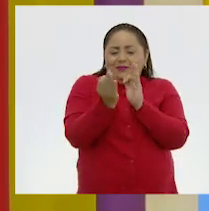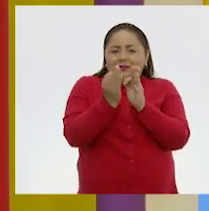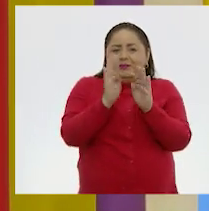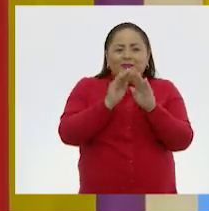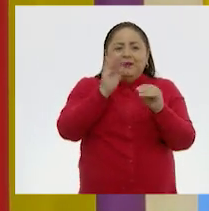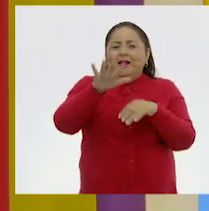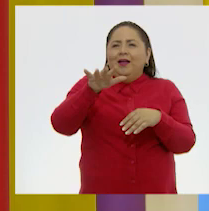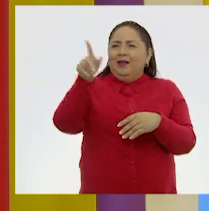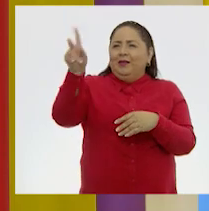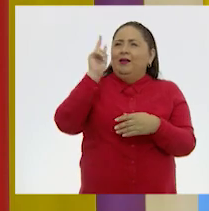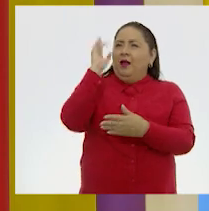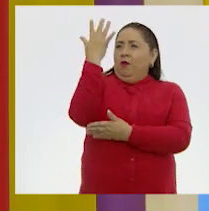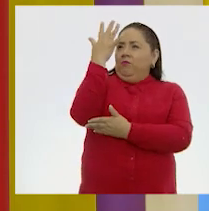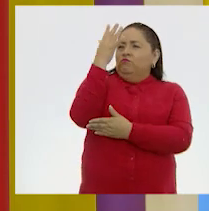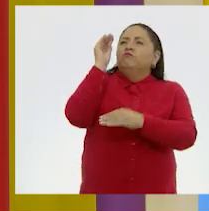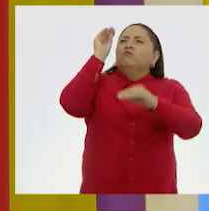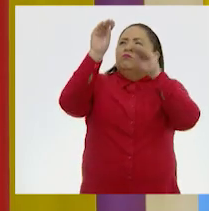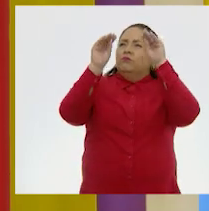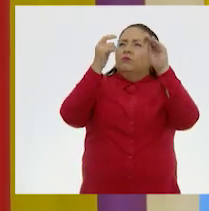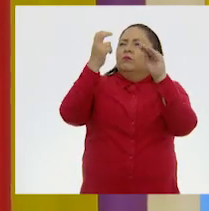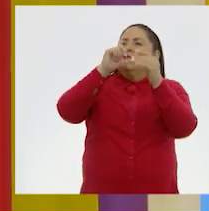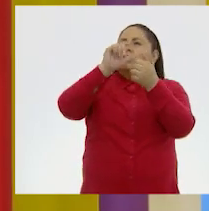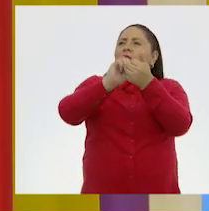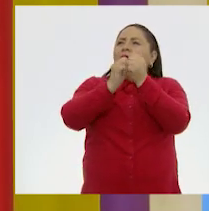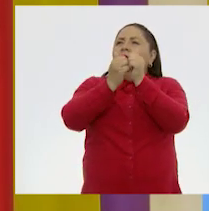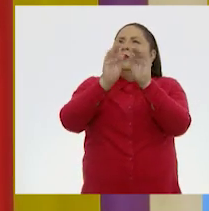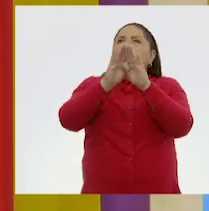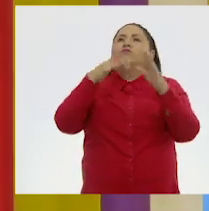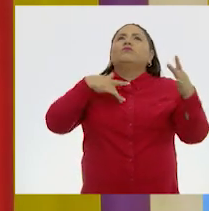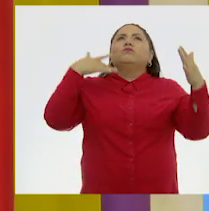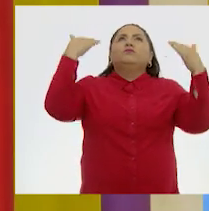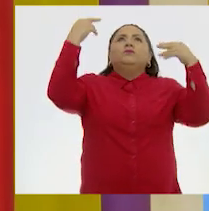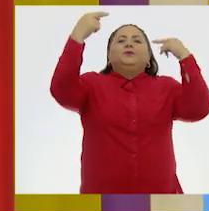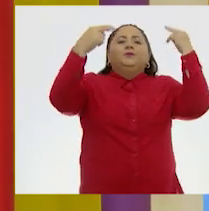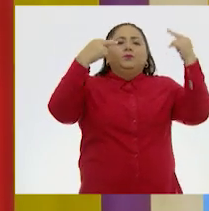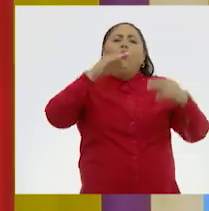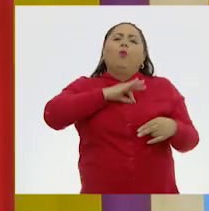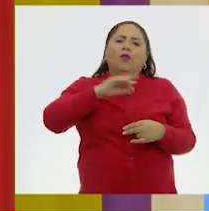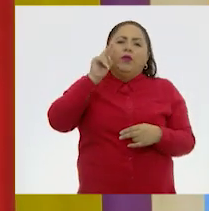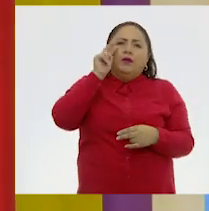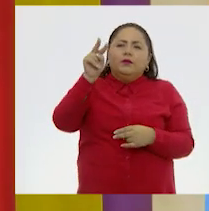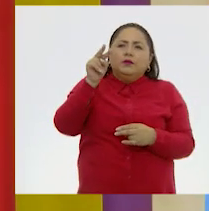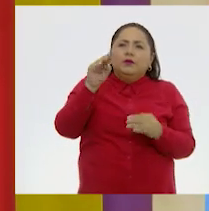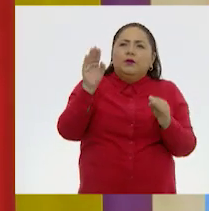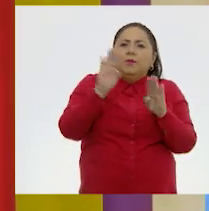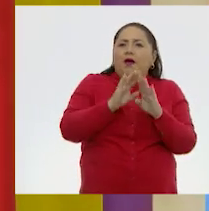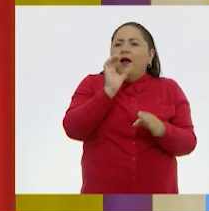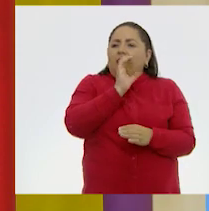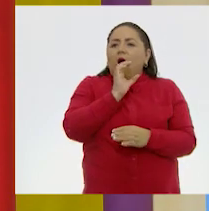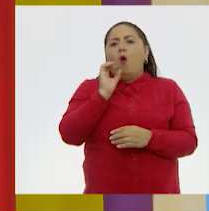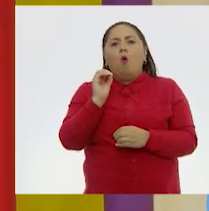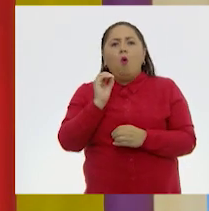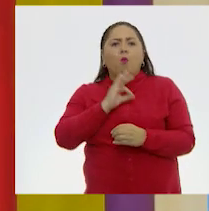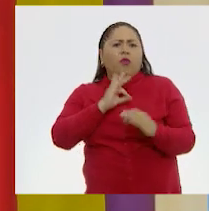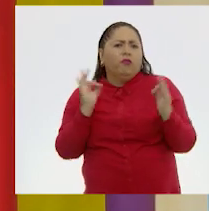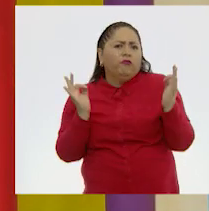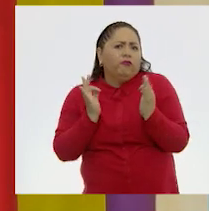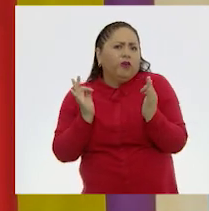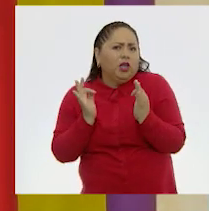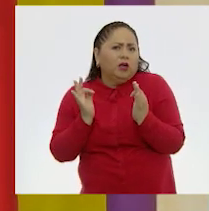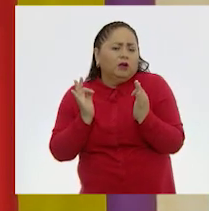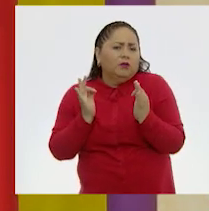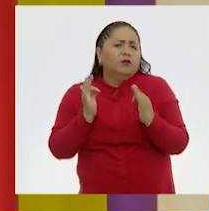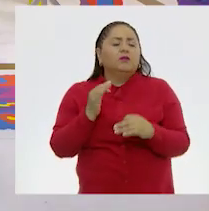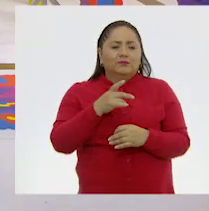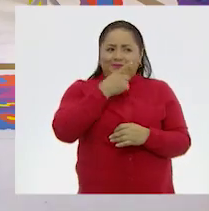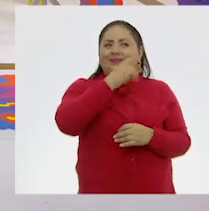arreglo, como en el dibujo del árbol, nos generan una atmósfera y entonces se puede hacer una atmósfera cálida, o una atmósfera fría.